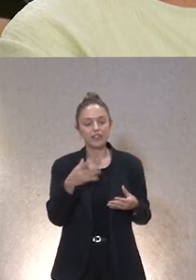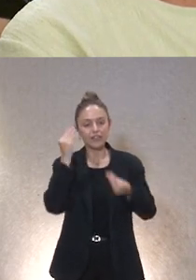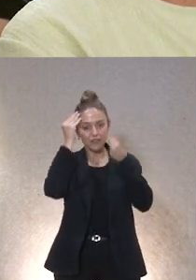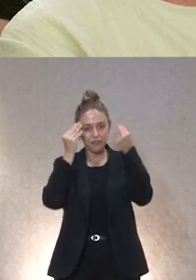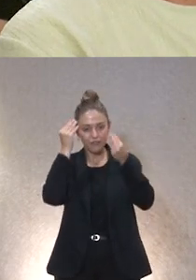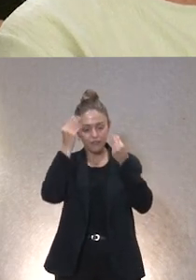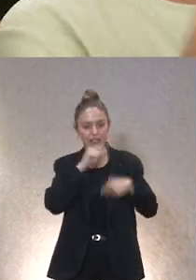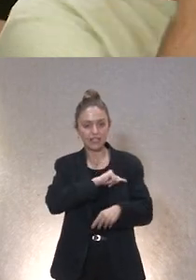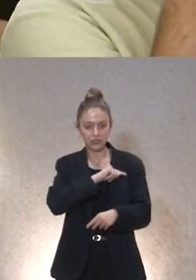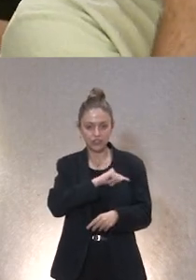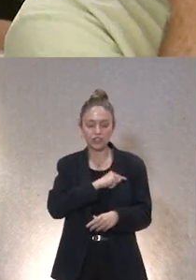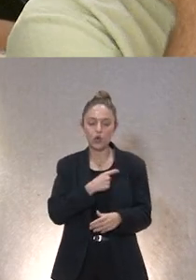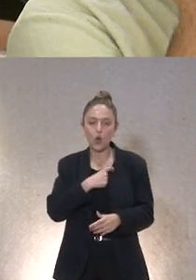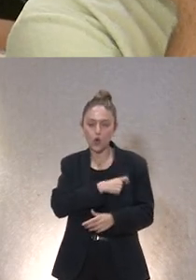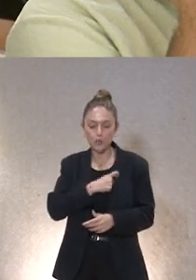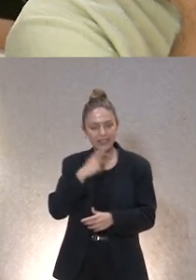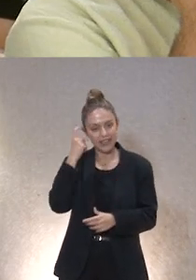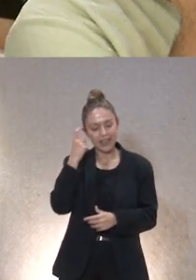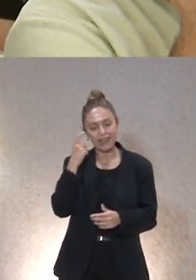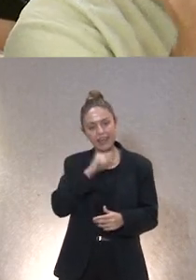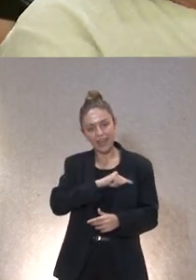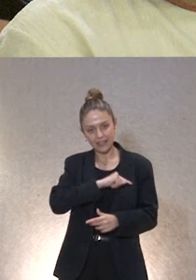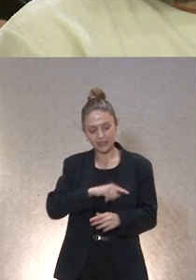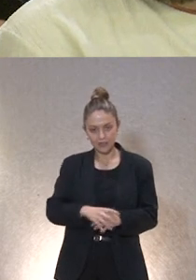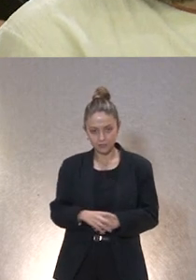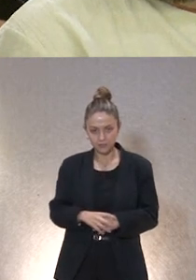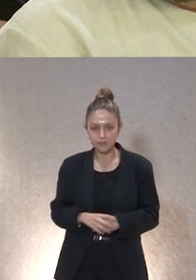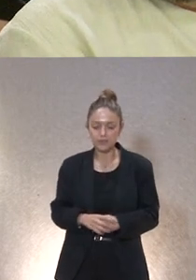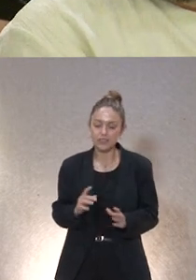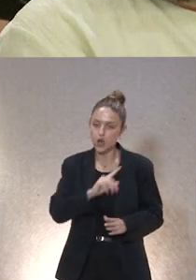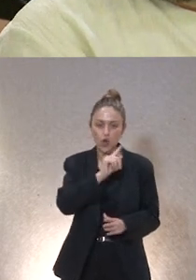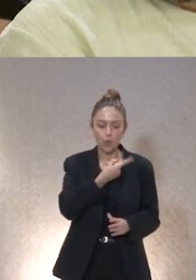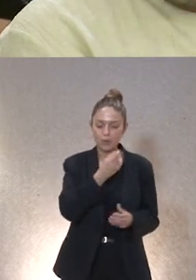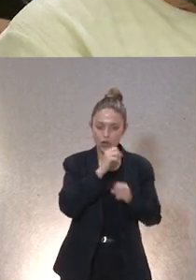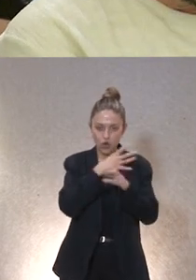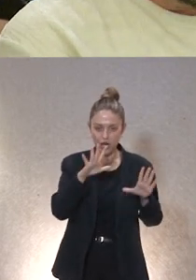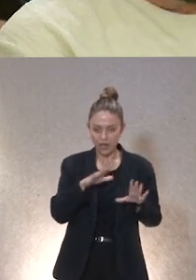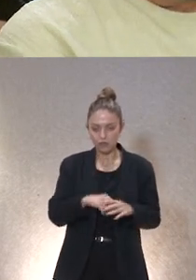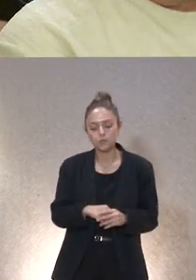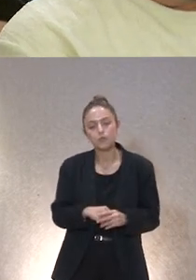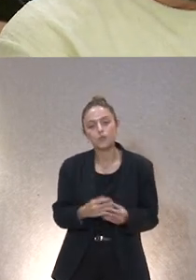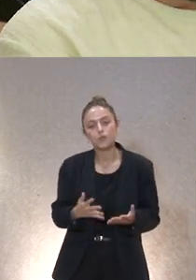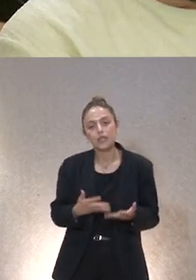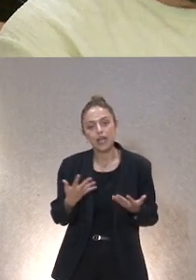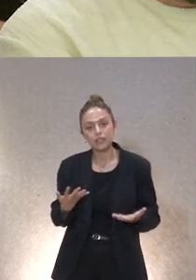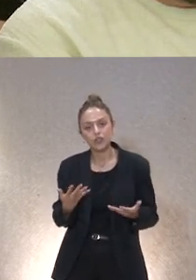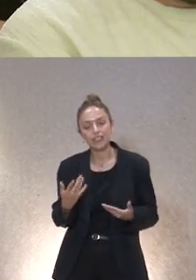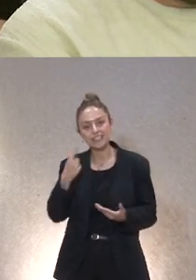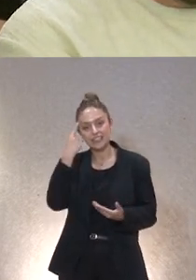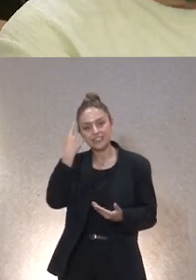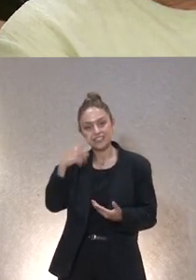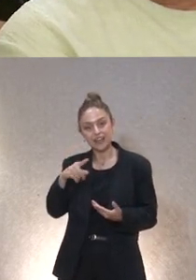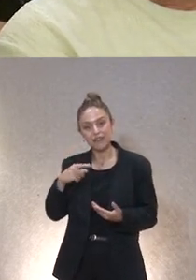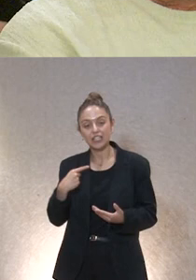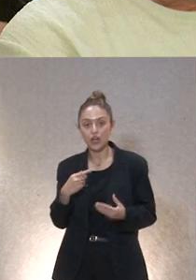comité de ética esto sí que es lo primero que tenemos claro y por tanto saber que los